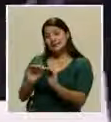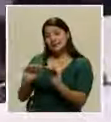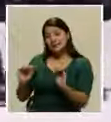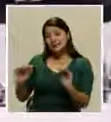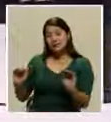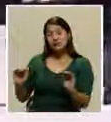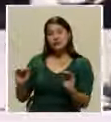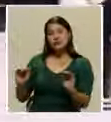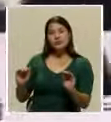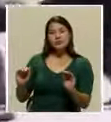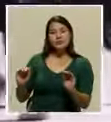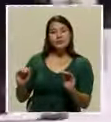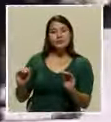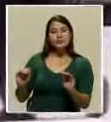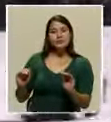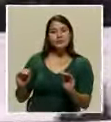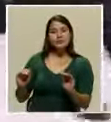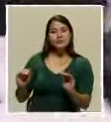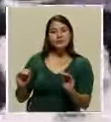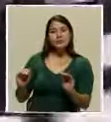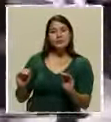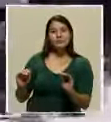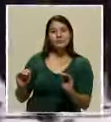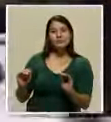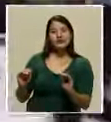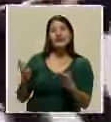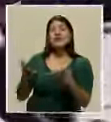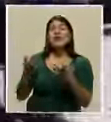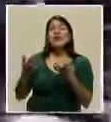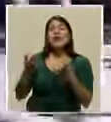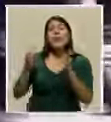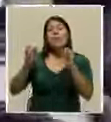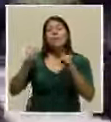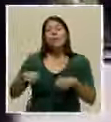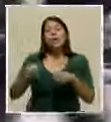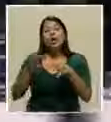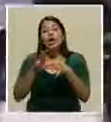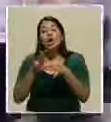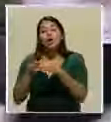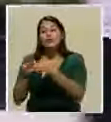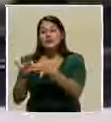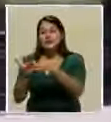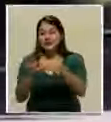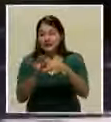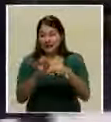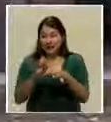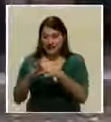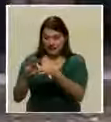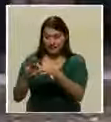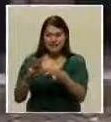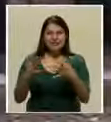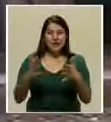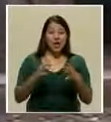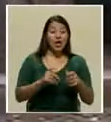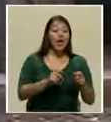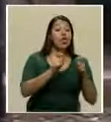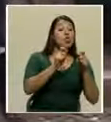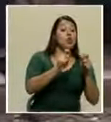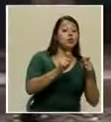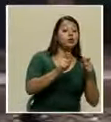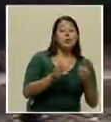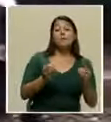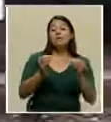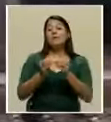obsesión de coordinar educación y libertad.